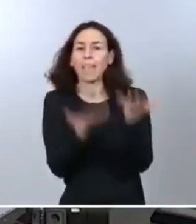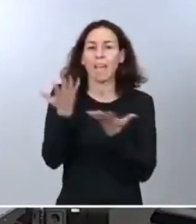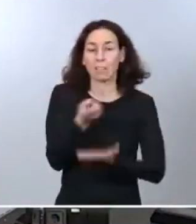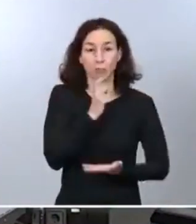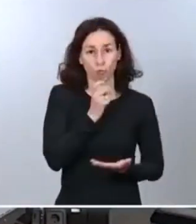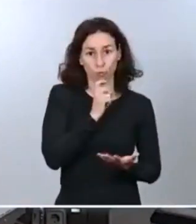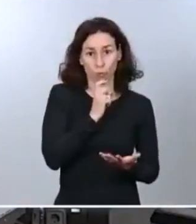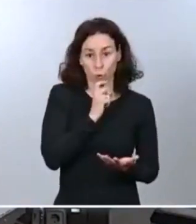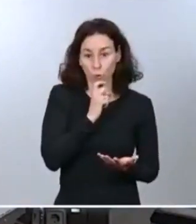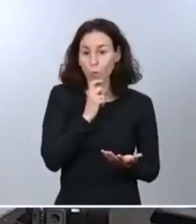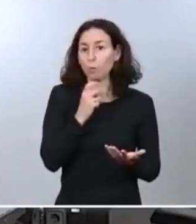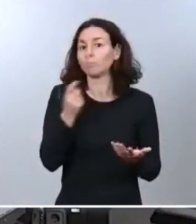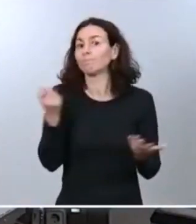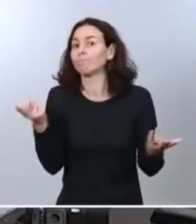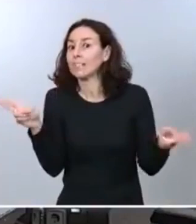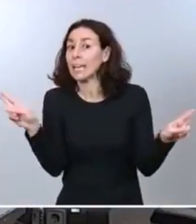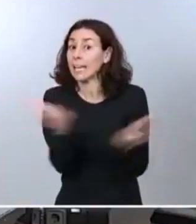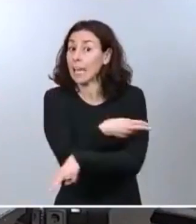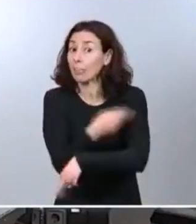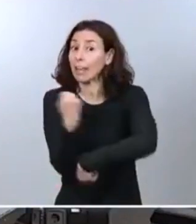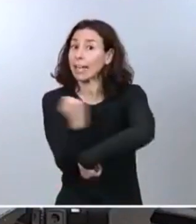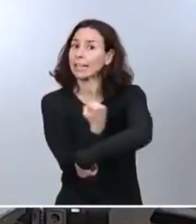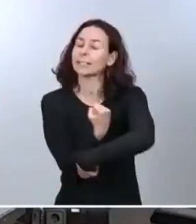cancelar las Navidades. Vamos a ver,